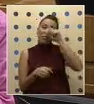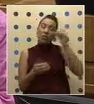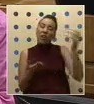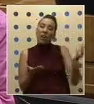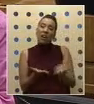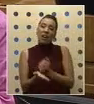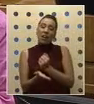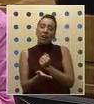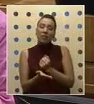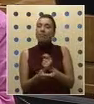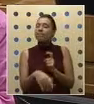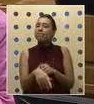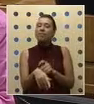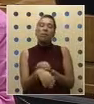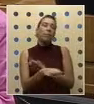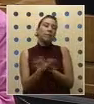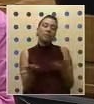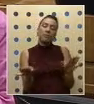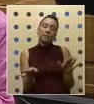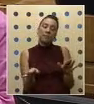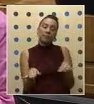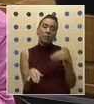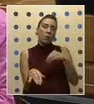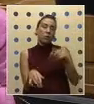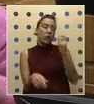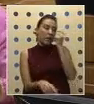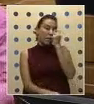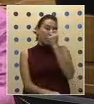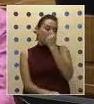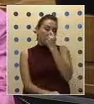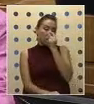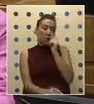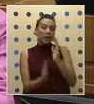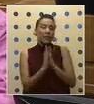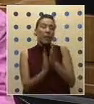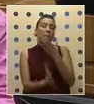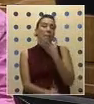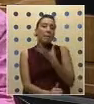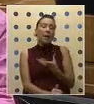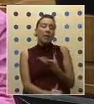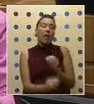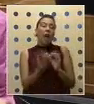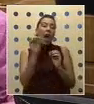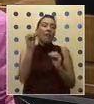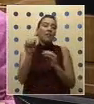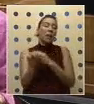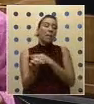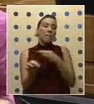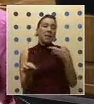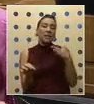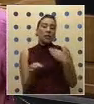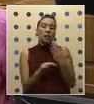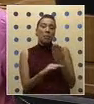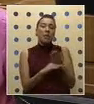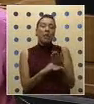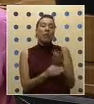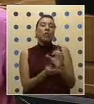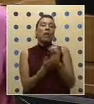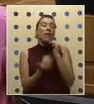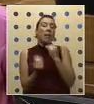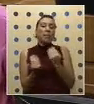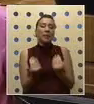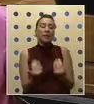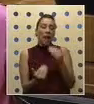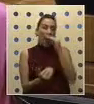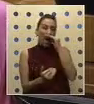la producción de frutillas de la zona de San Pedro, por lo tanto, oficiar al Ministerio solicitando que se declara zona de emergencia